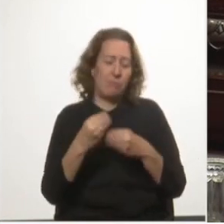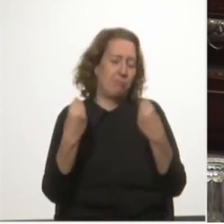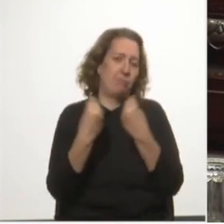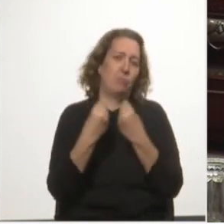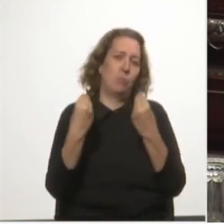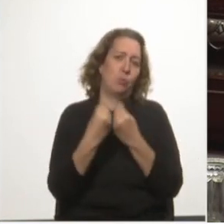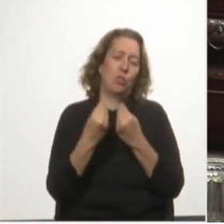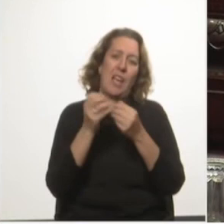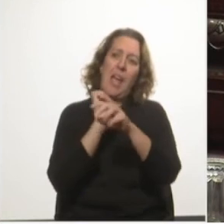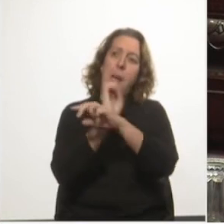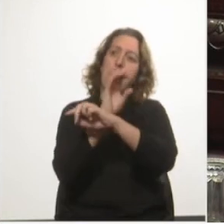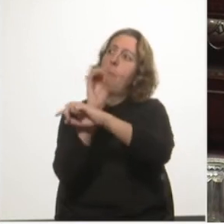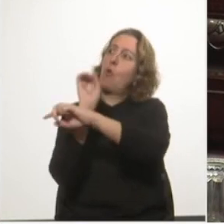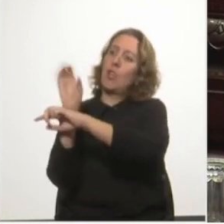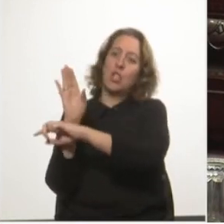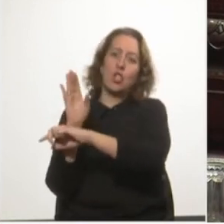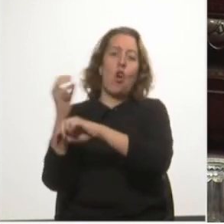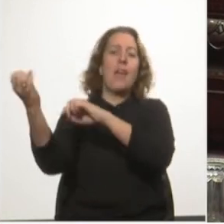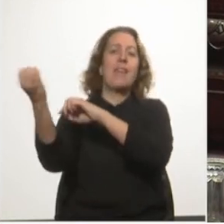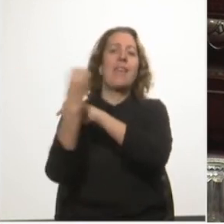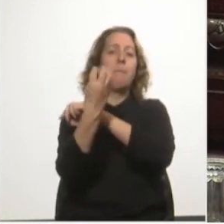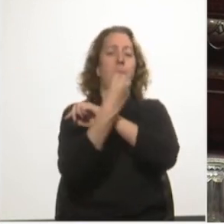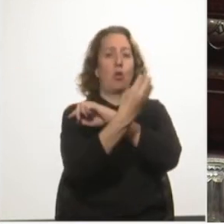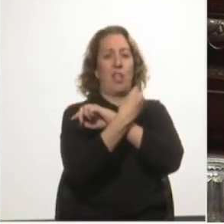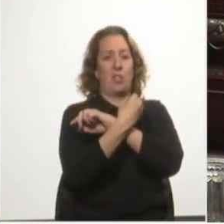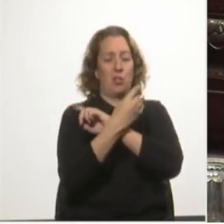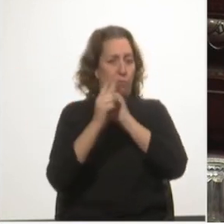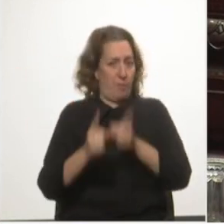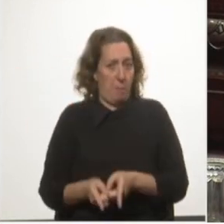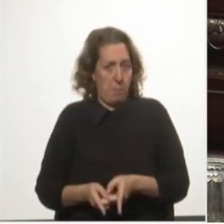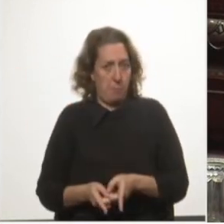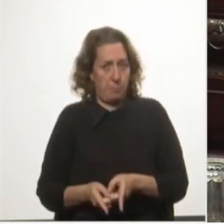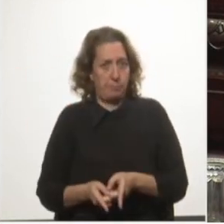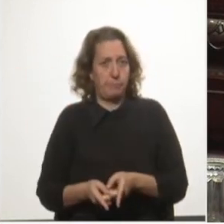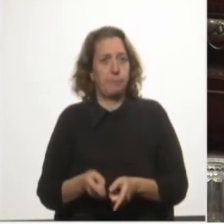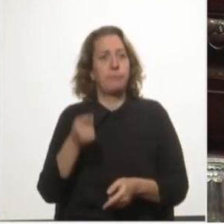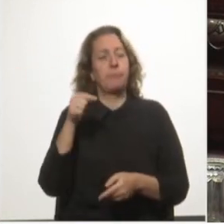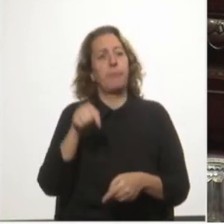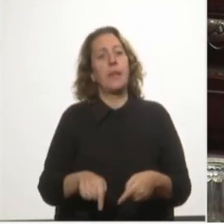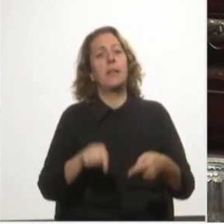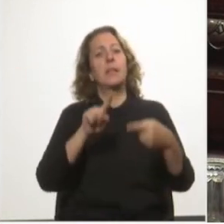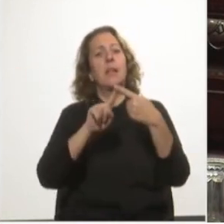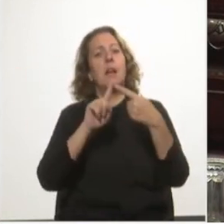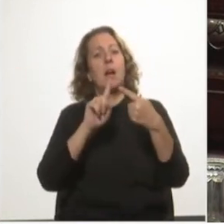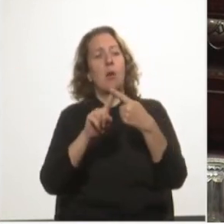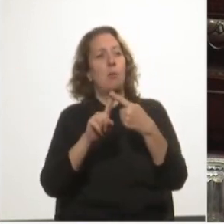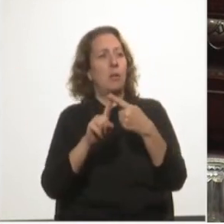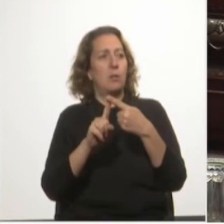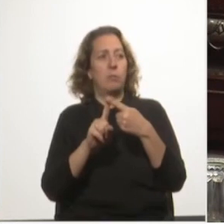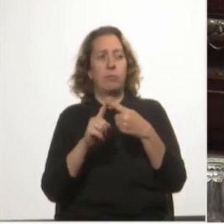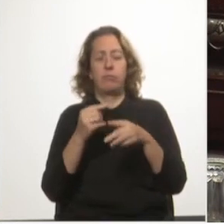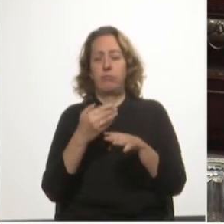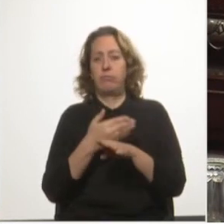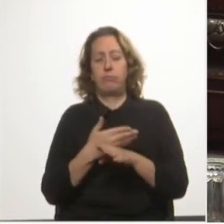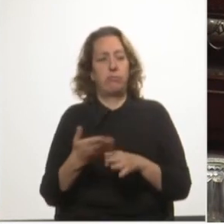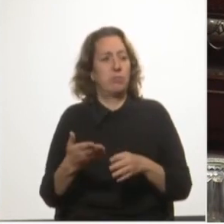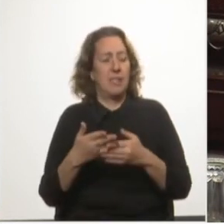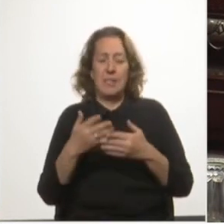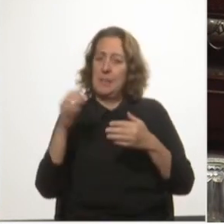exportación y la importación de nuestros productos. Con este acuerdo se le da un fuerte golpe a la